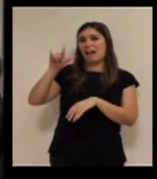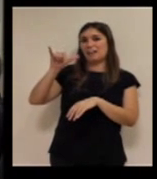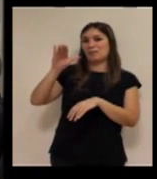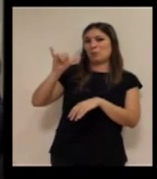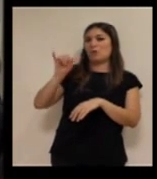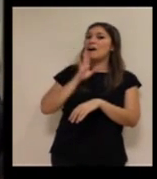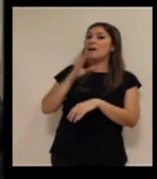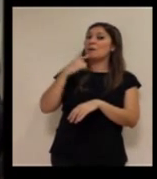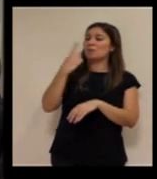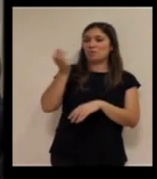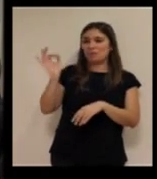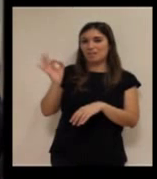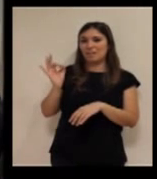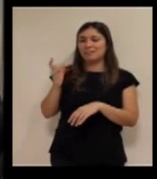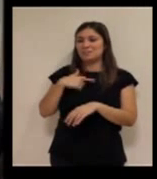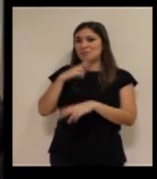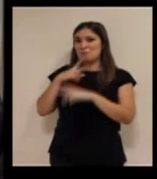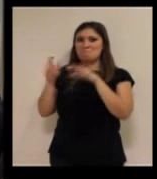perdón. Sí, igual.